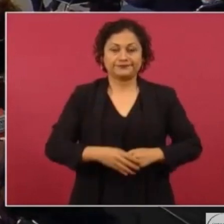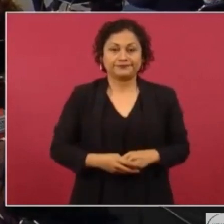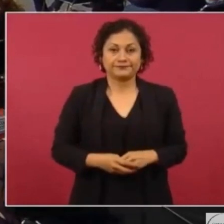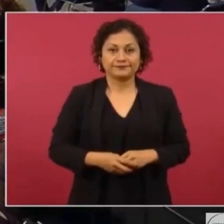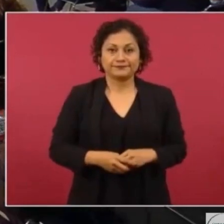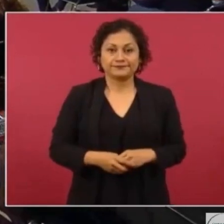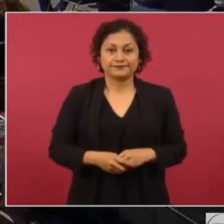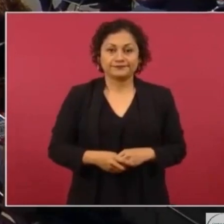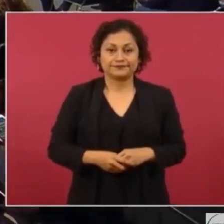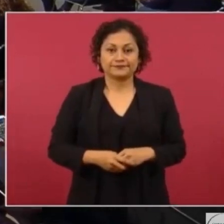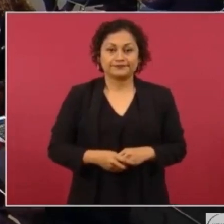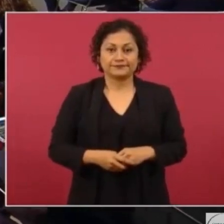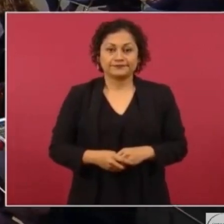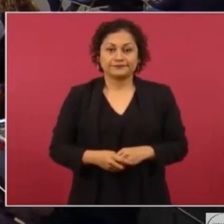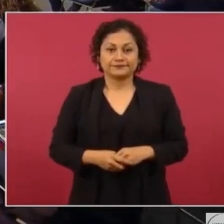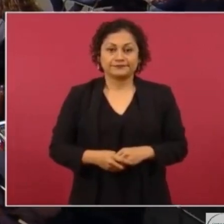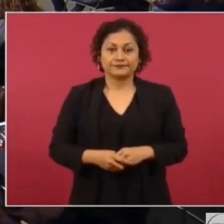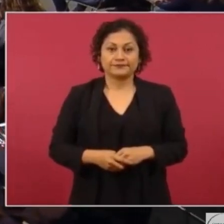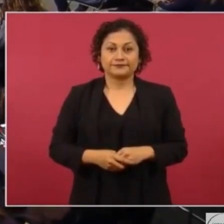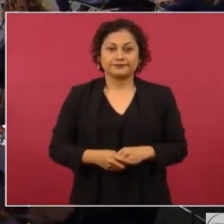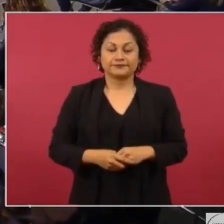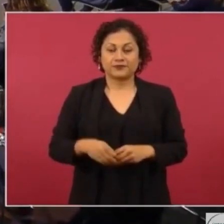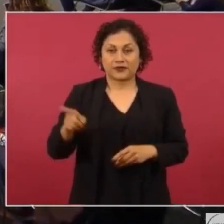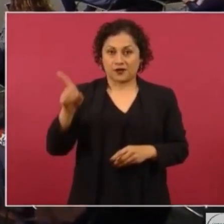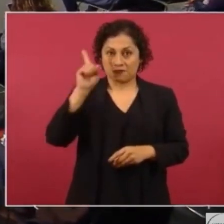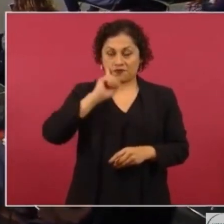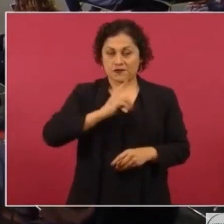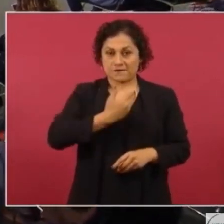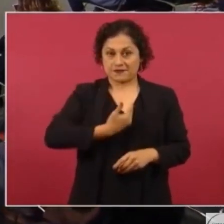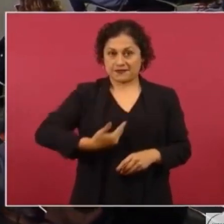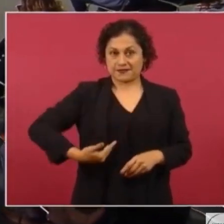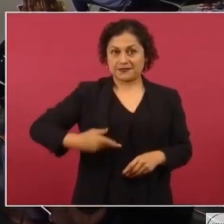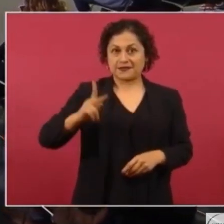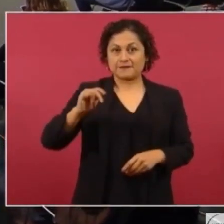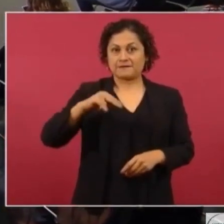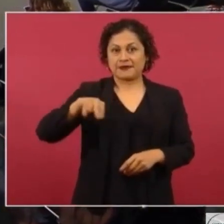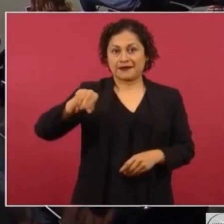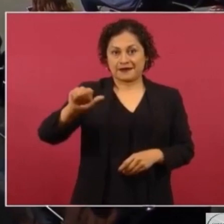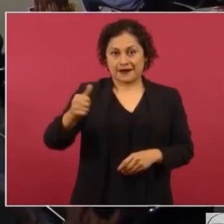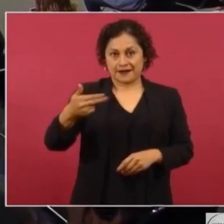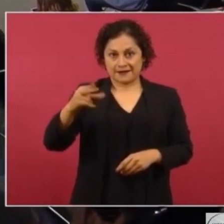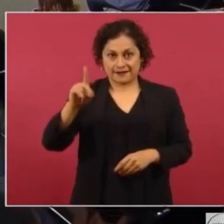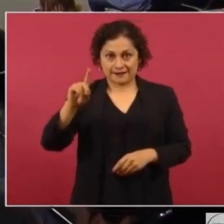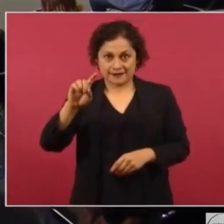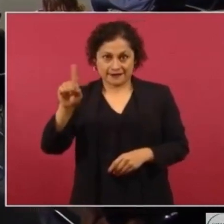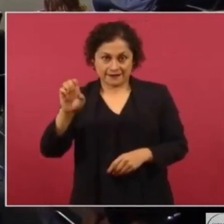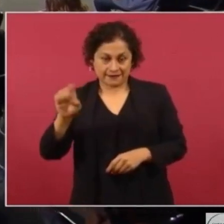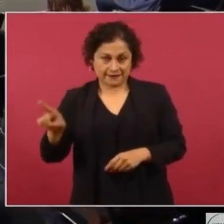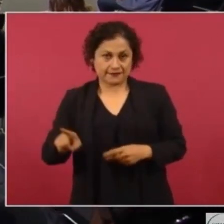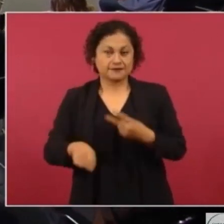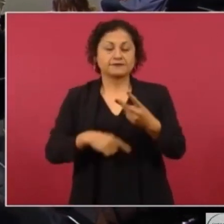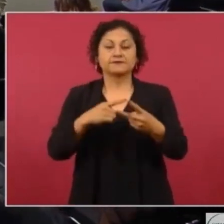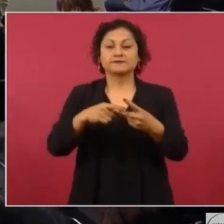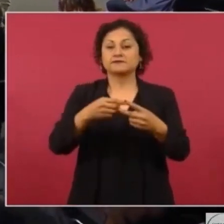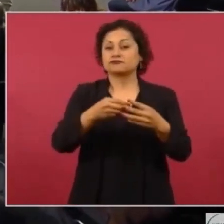Norma Lucía Piña Hernández, la presidenta. Y luego, el resto de los ministros.